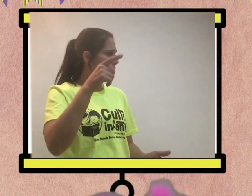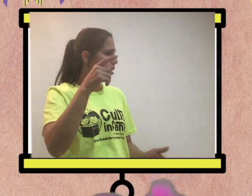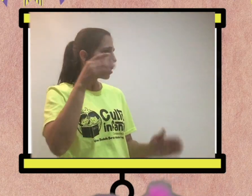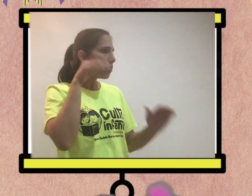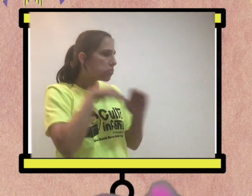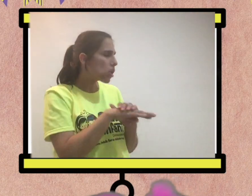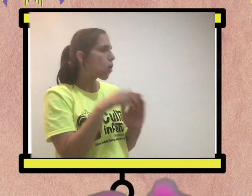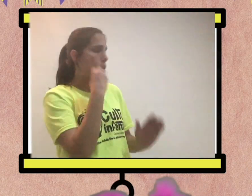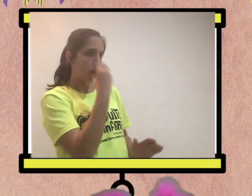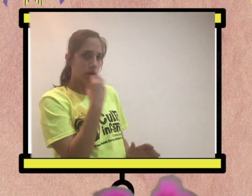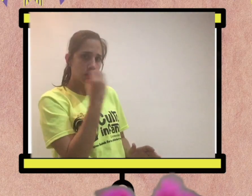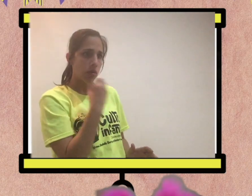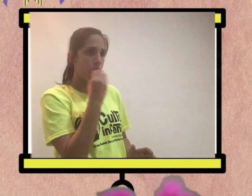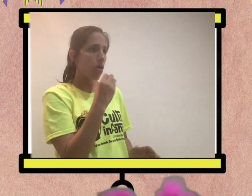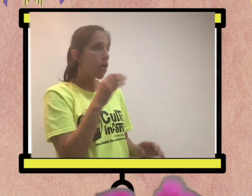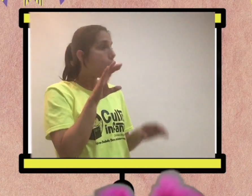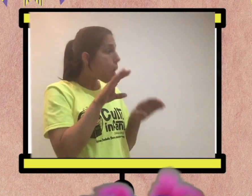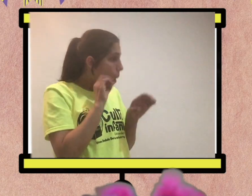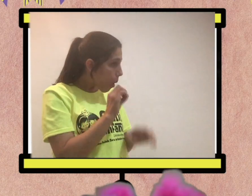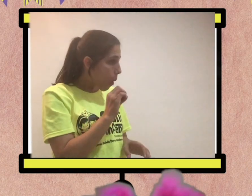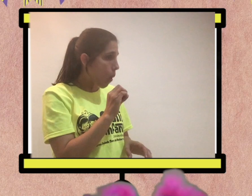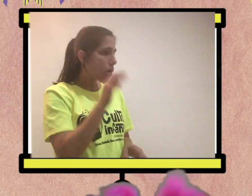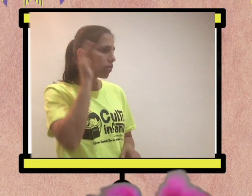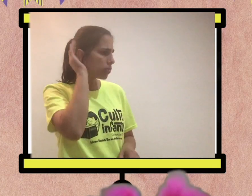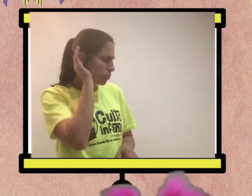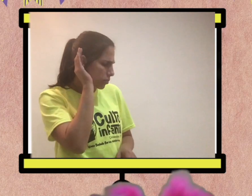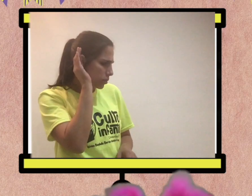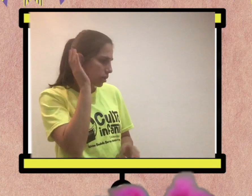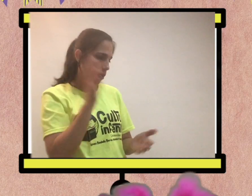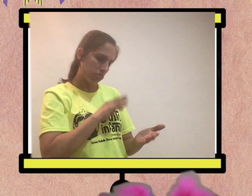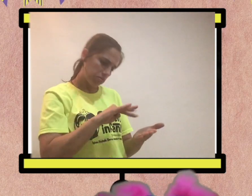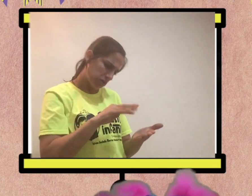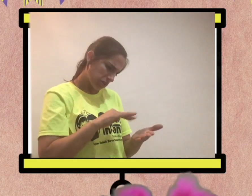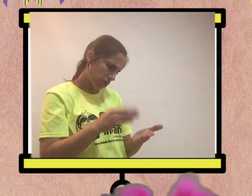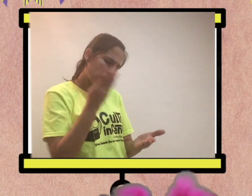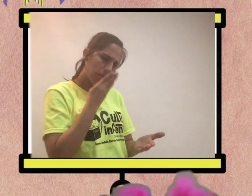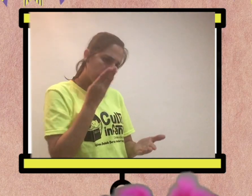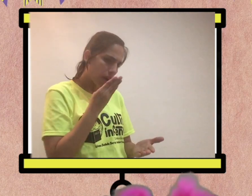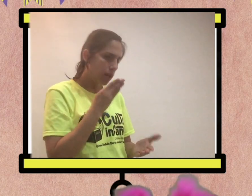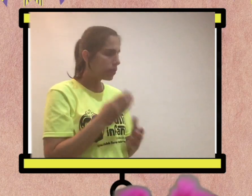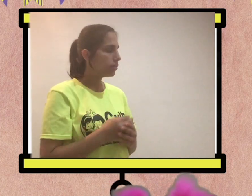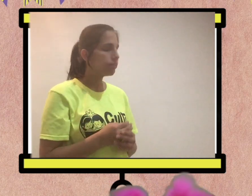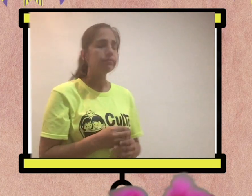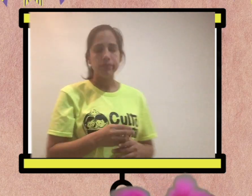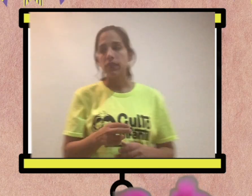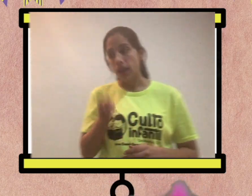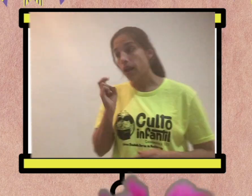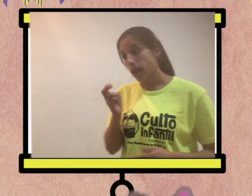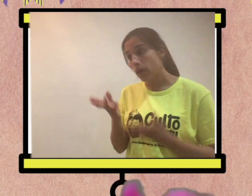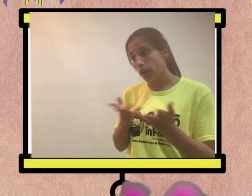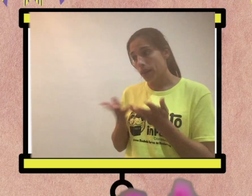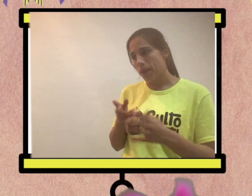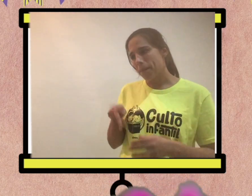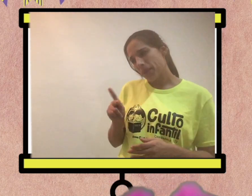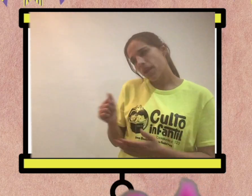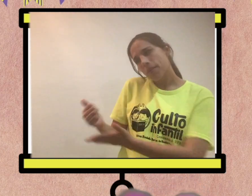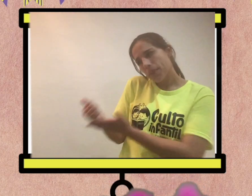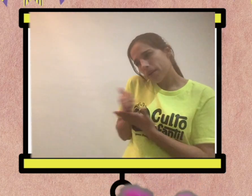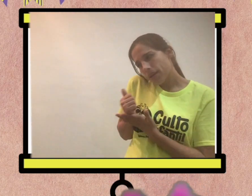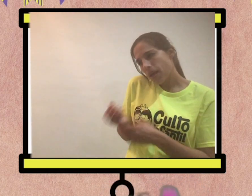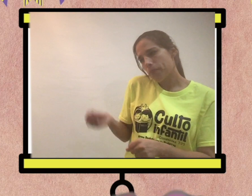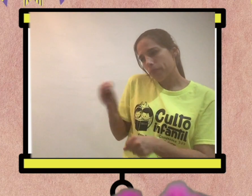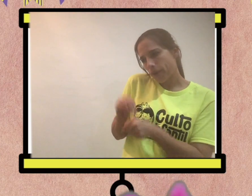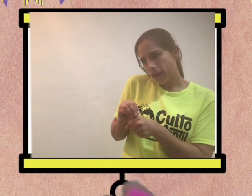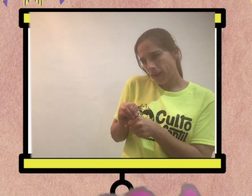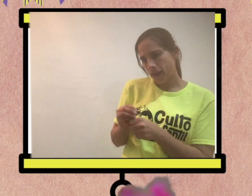por medio de una oración o escucharlo también a través de su palabra, leyendo la Biblia. Eso haré. Pero,